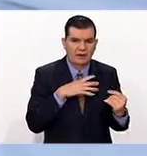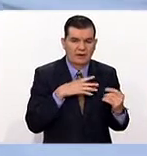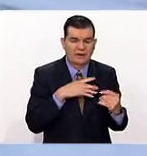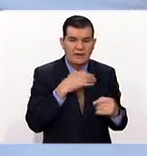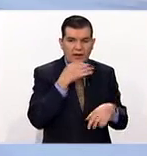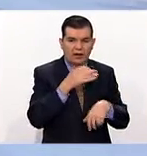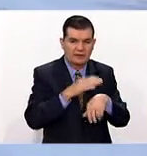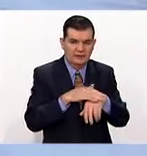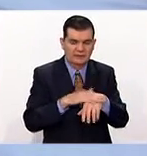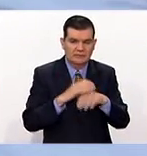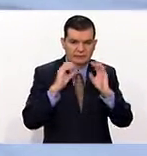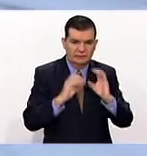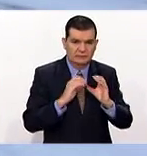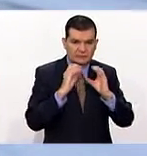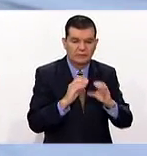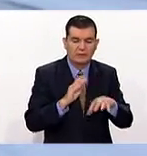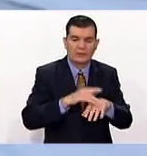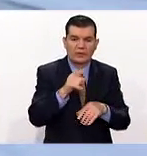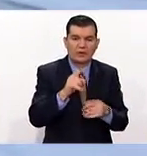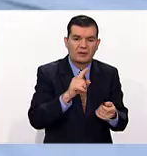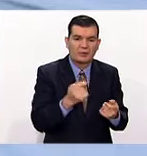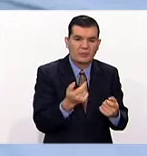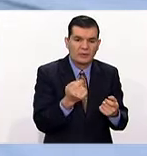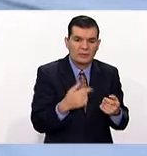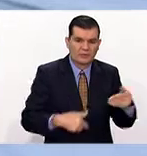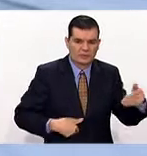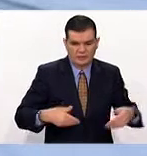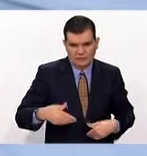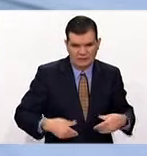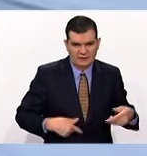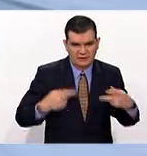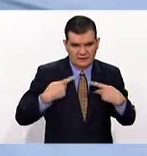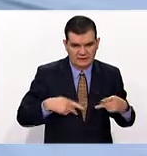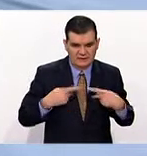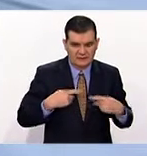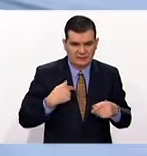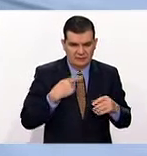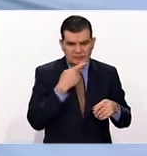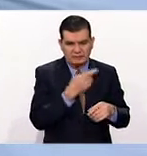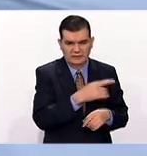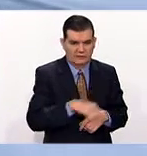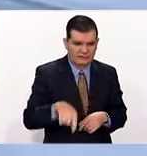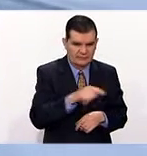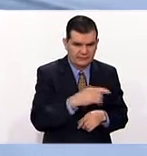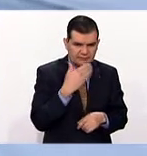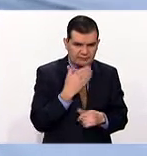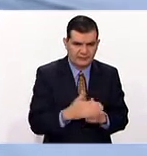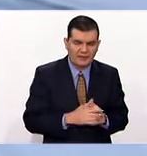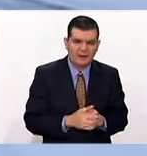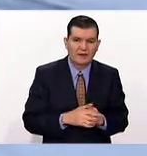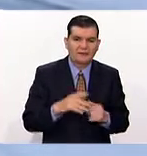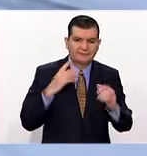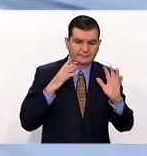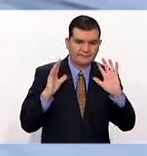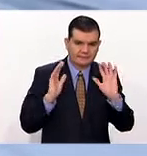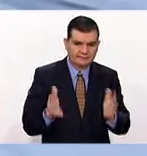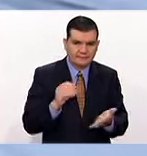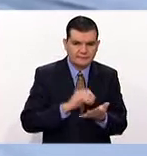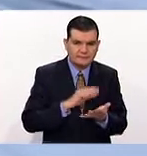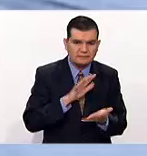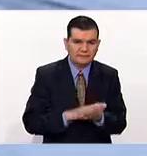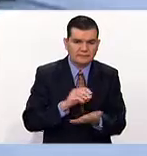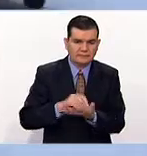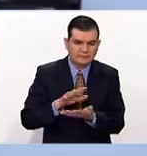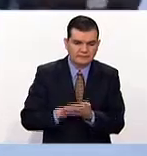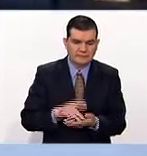Sabemos que genera a veces un poco de molestia a la gente, pero lo hacemos por su bien. Hemos registrado en estos